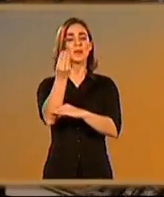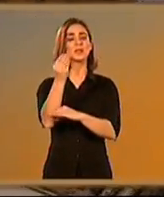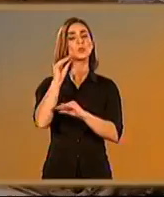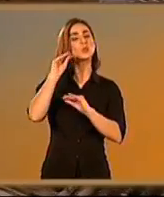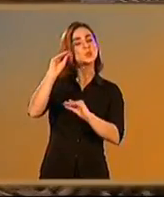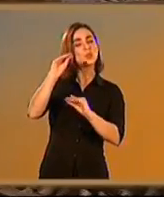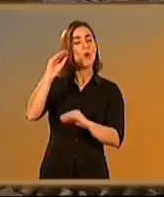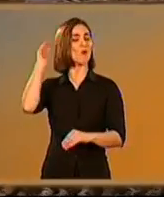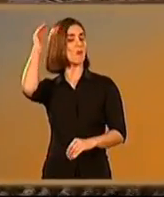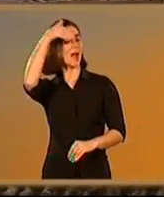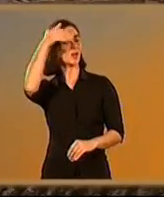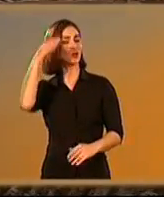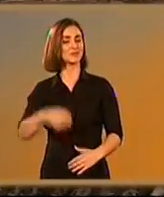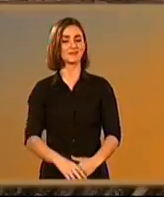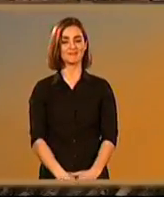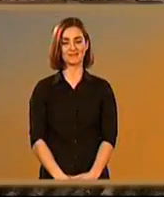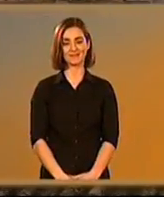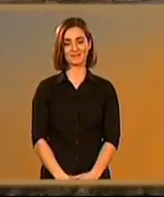naturalidad en su frisonomía.